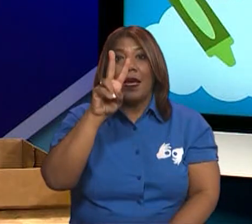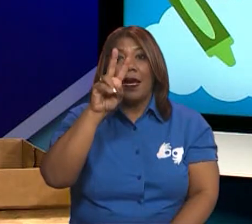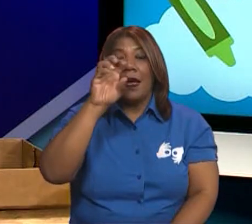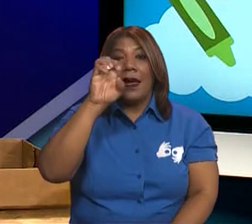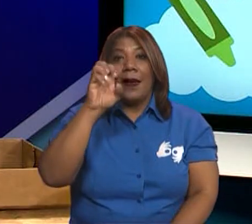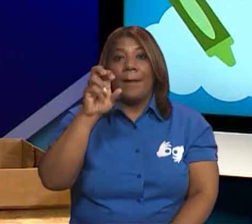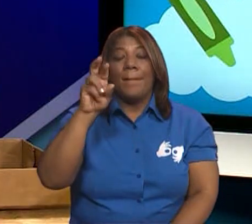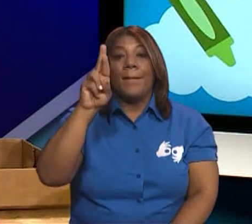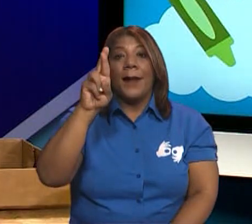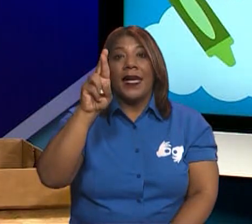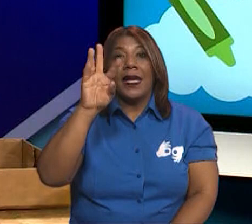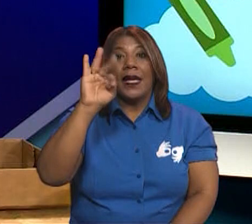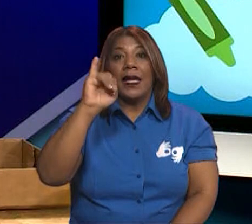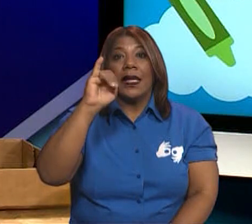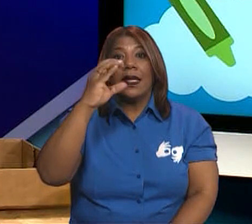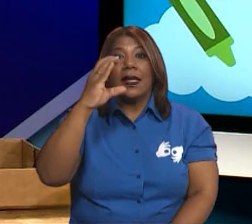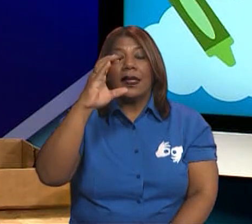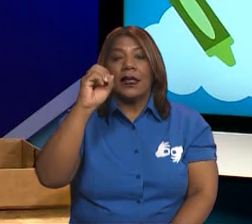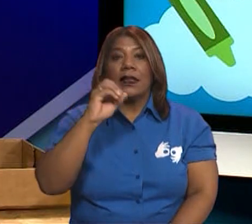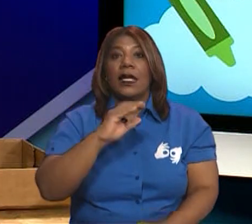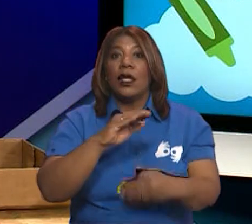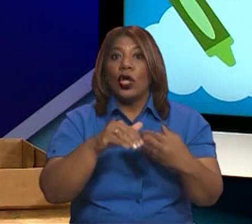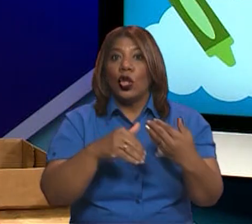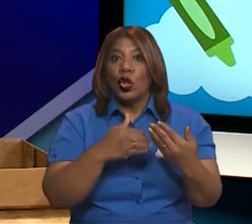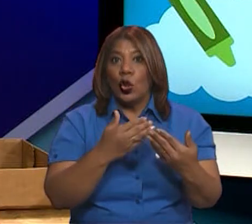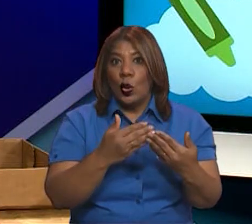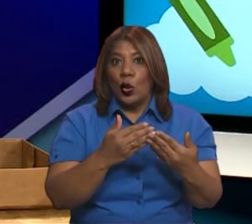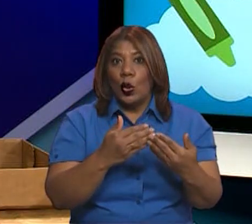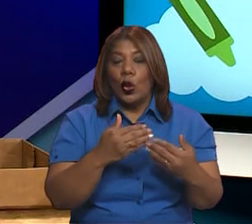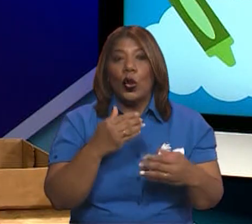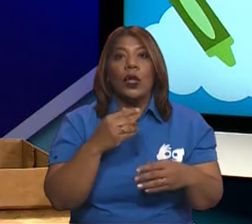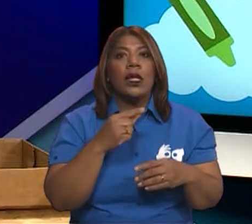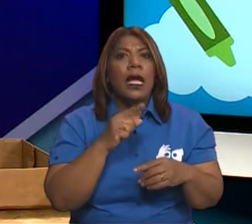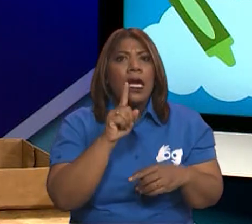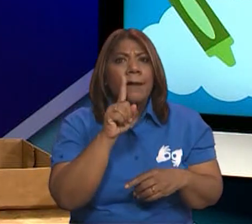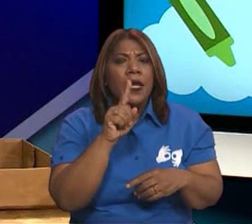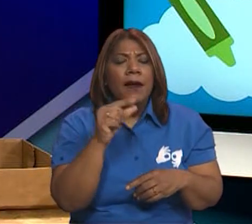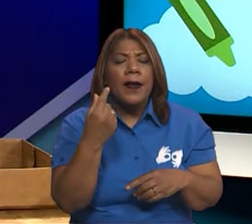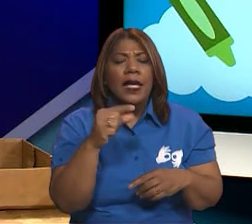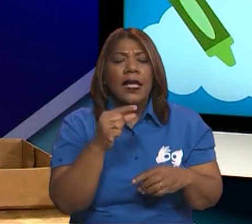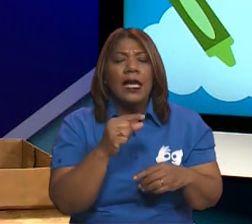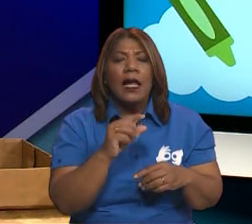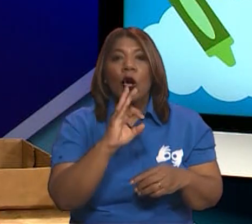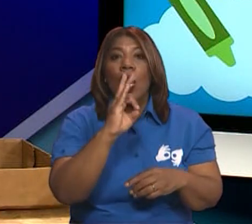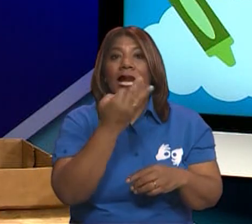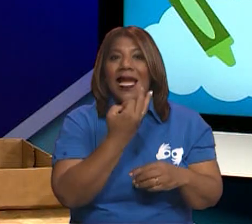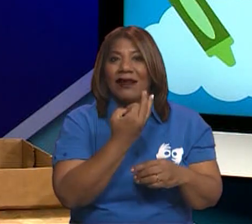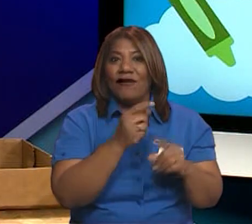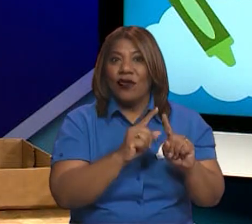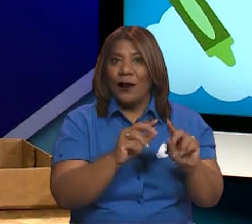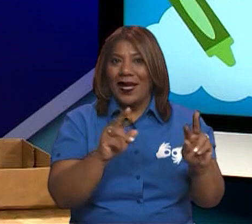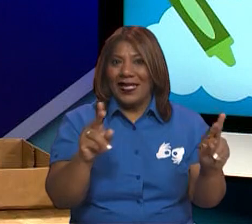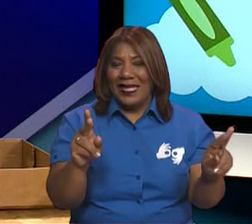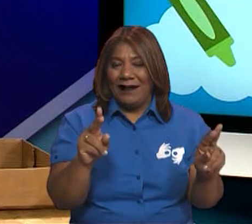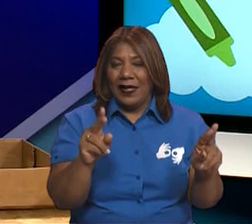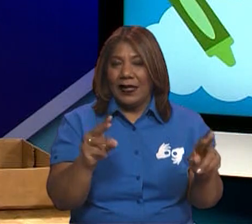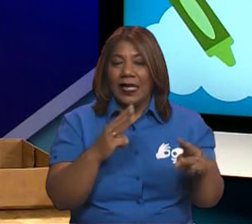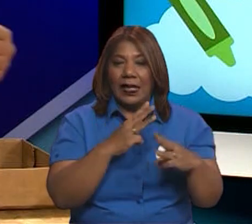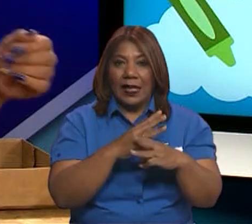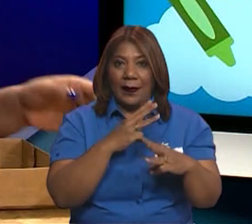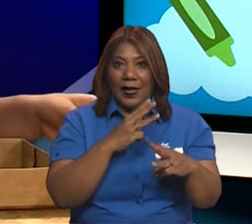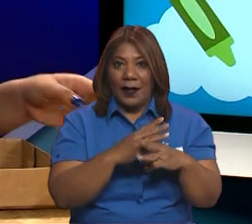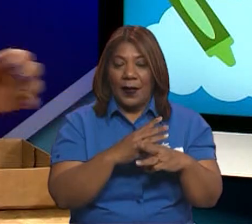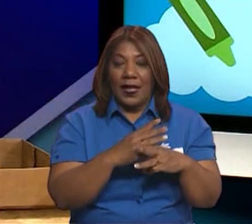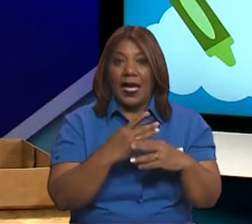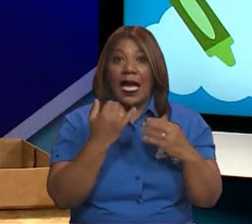en primer grado de las figuras geométricas. Ahora lo vamos a ver casi de la misma manera, pero un poquito más allá. ¿Sí? ¿Qué les